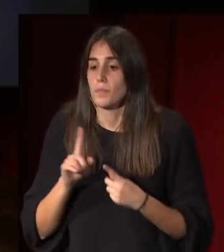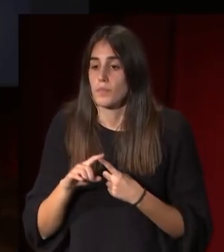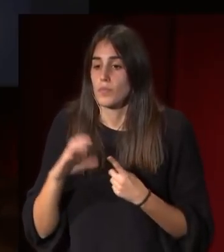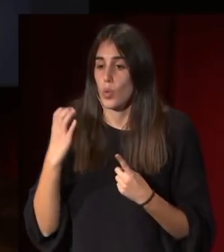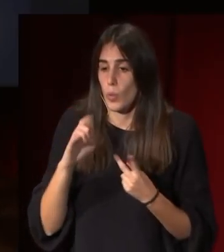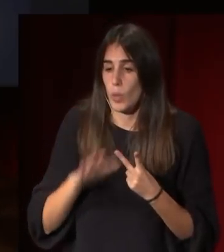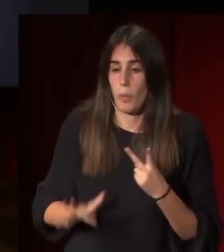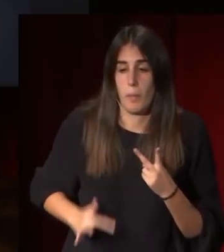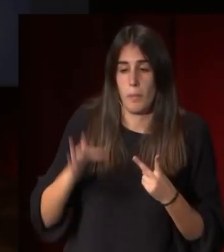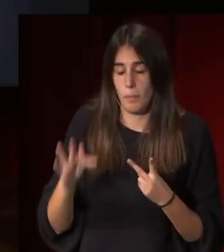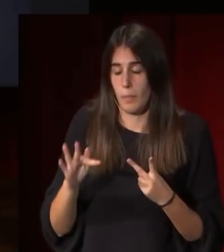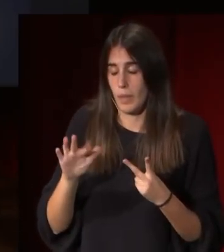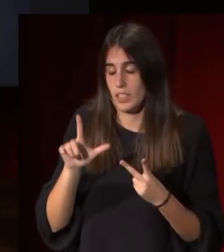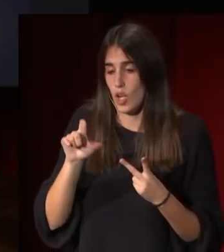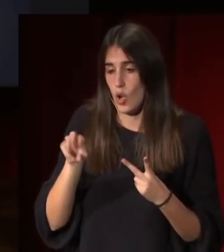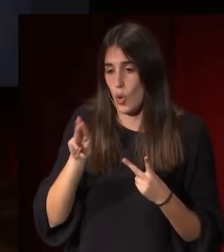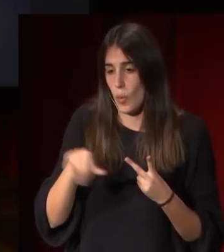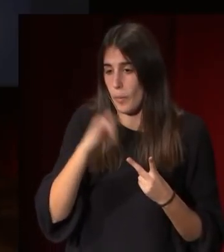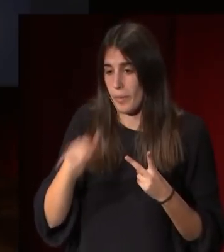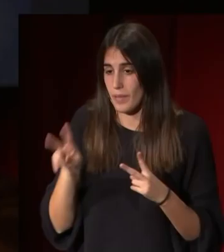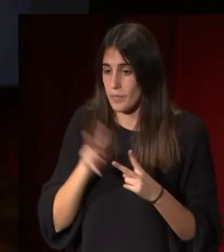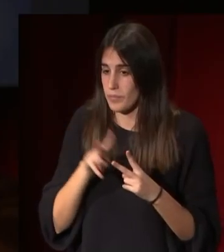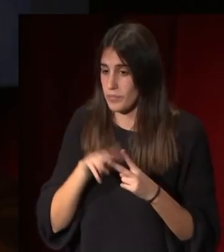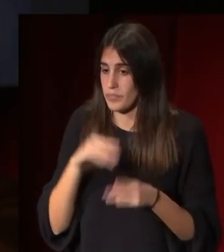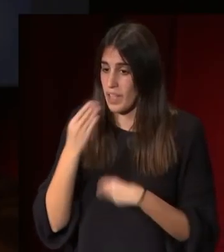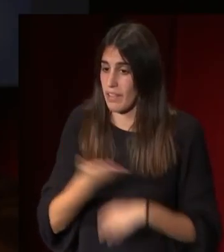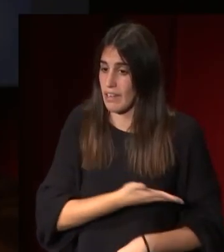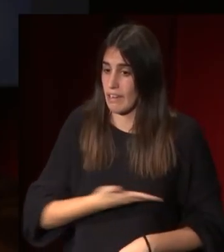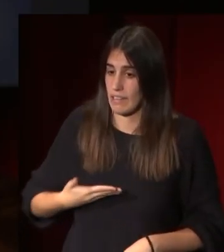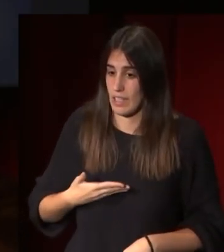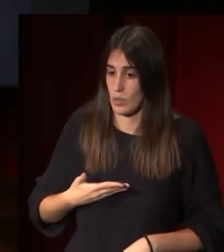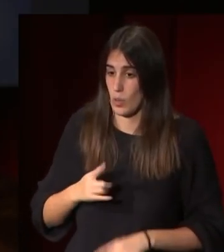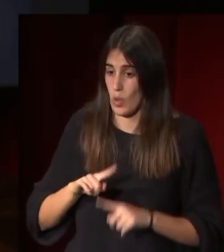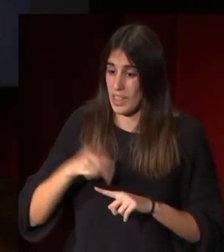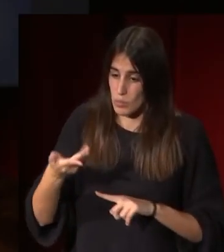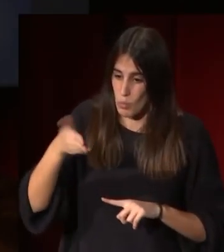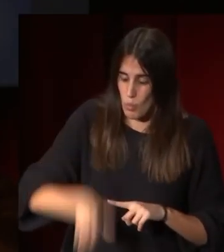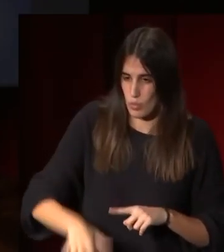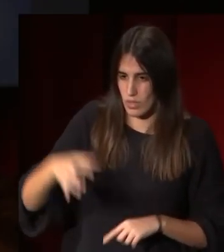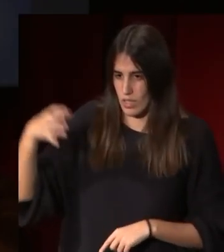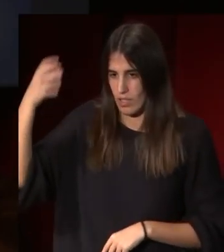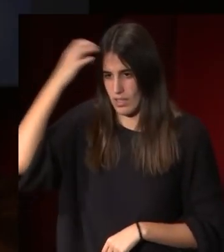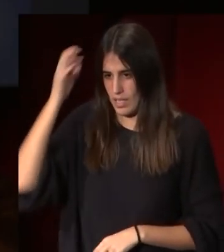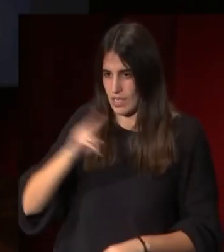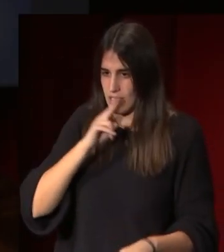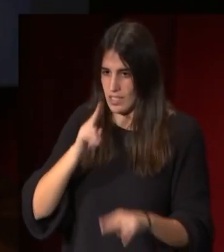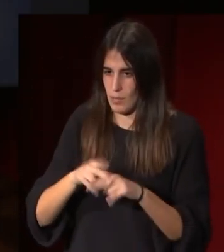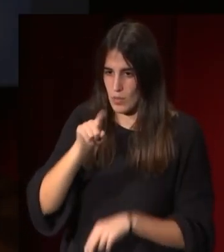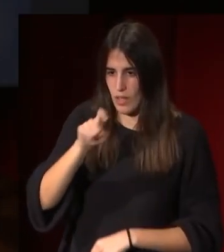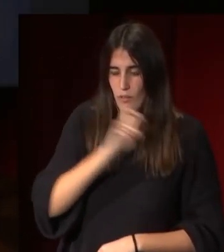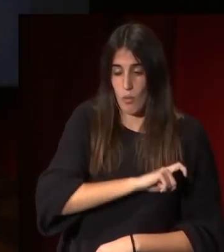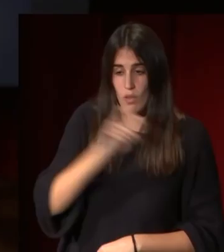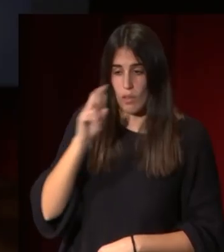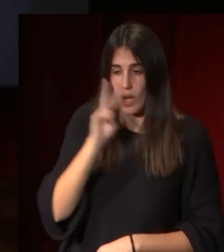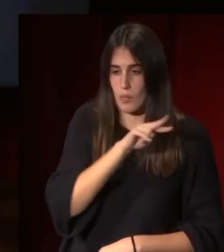tuvo tuvieron los dos que hacer un retrato póstumo de la reina que la consideramos la llamamos la fundadora del Museo del Prado